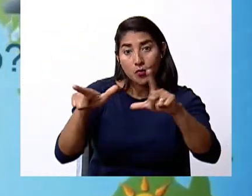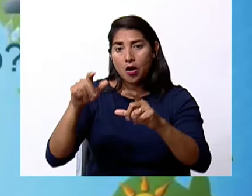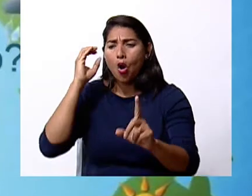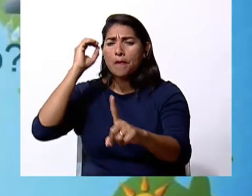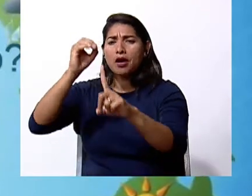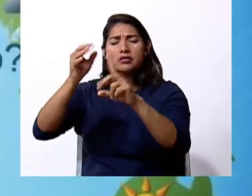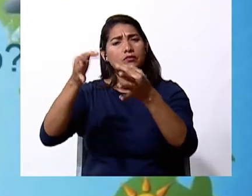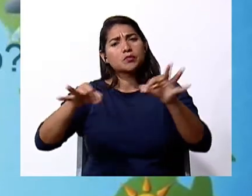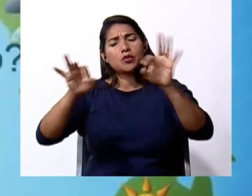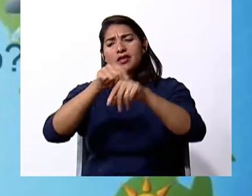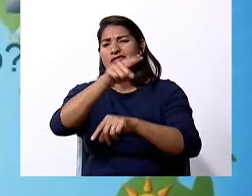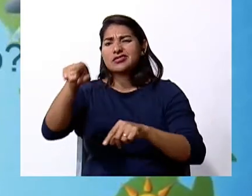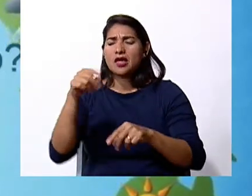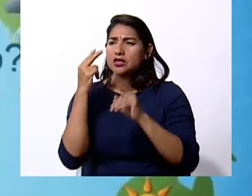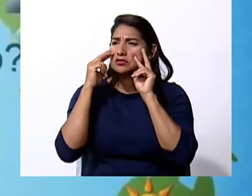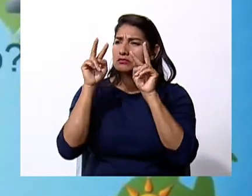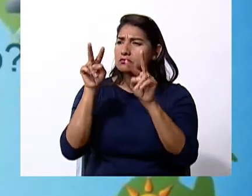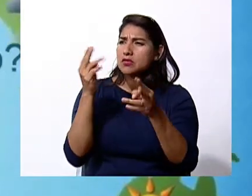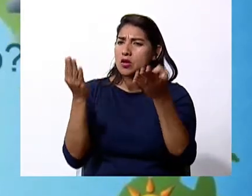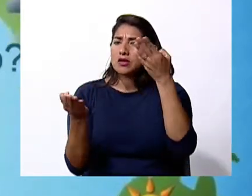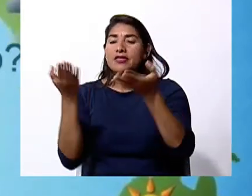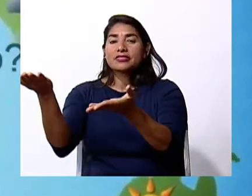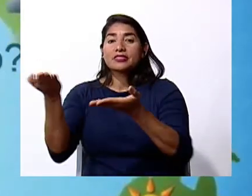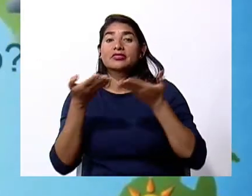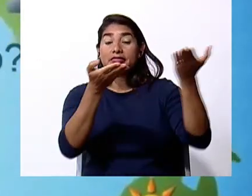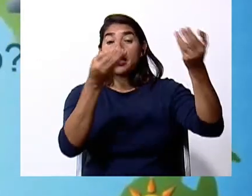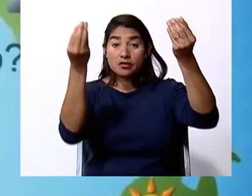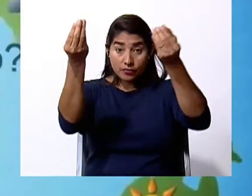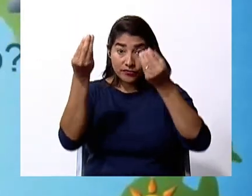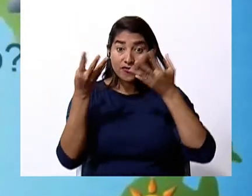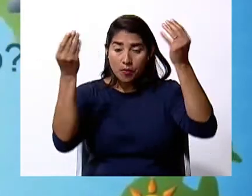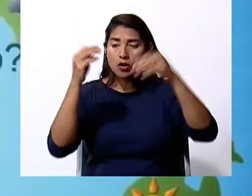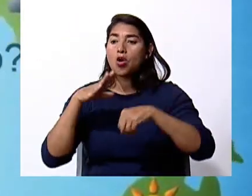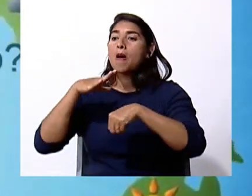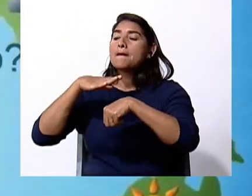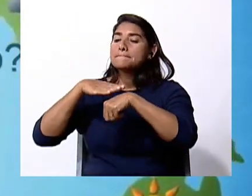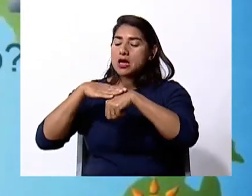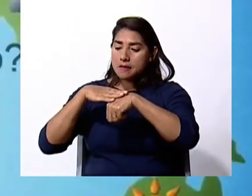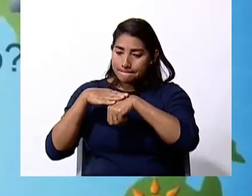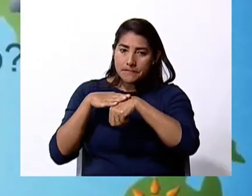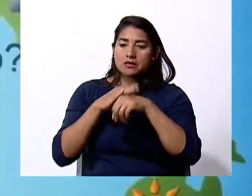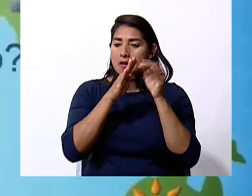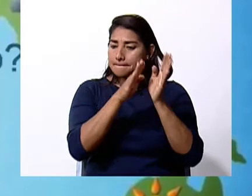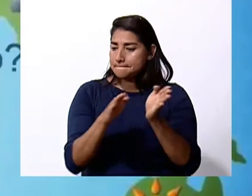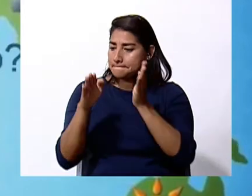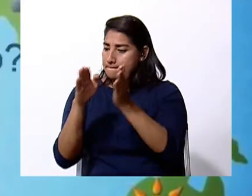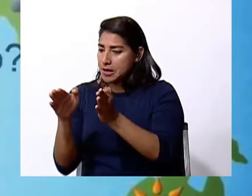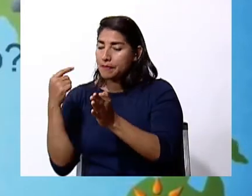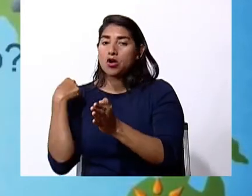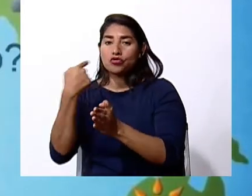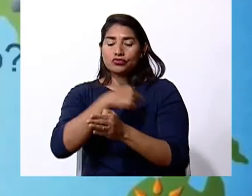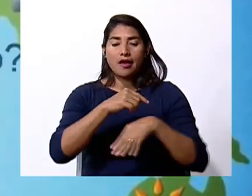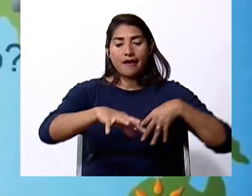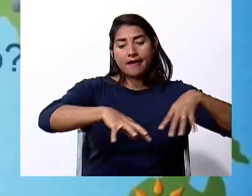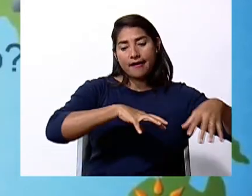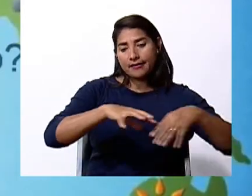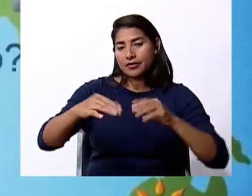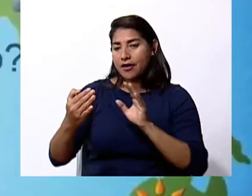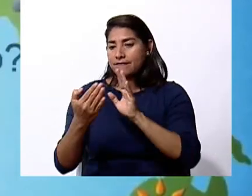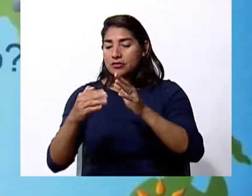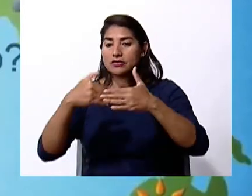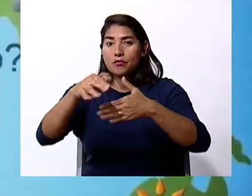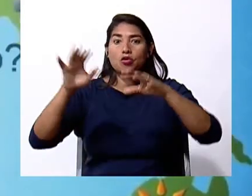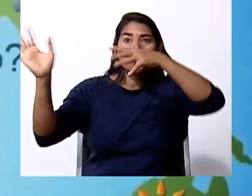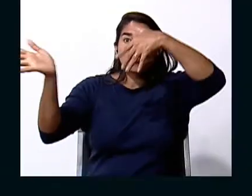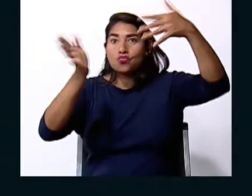objetivo principal de estos pronósticos es proporcionar información que nos permita planificar y prepararnos de manera activa ante los eventos